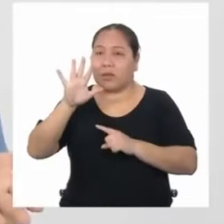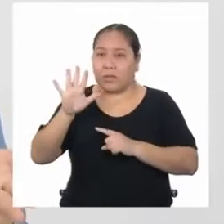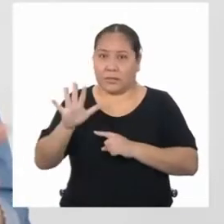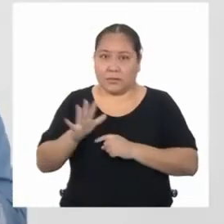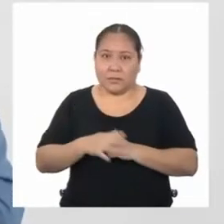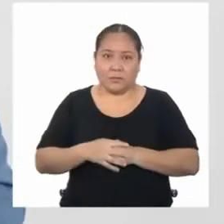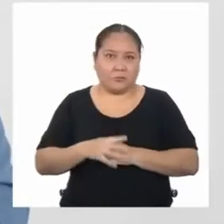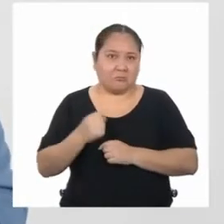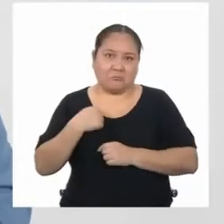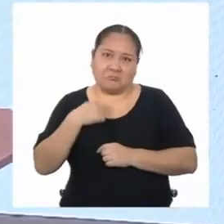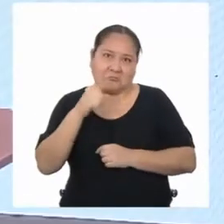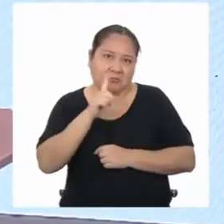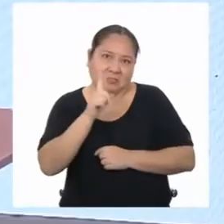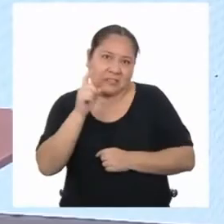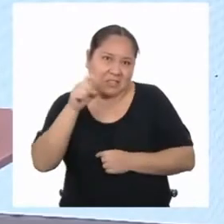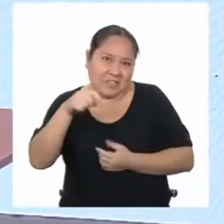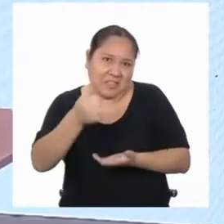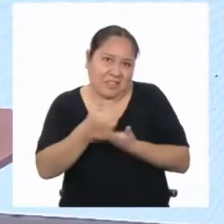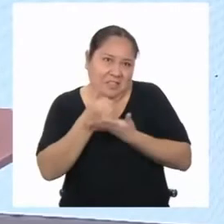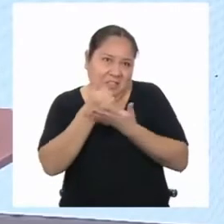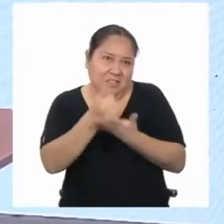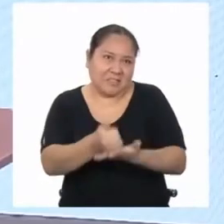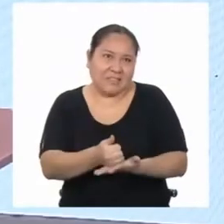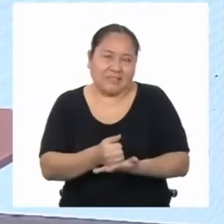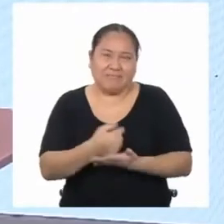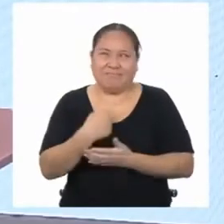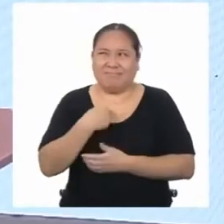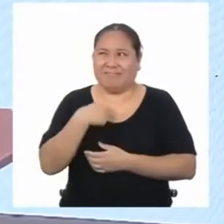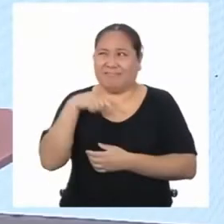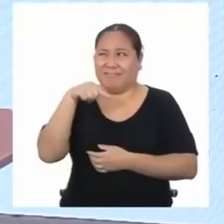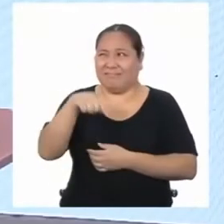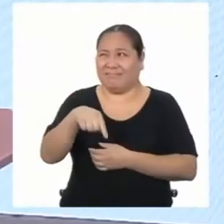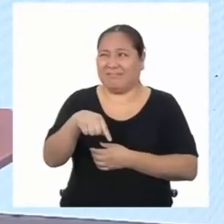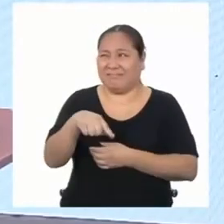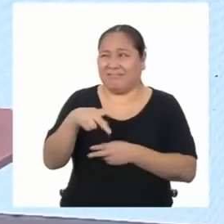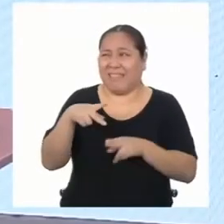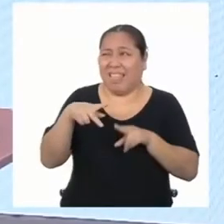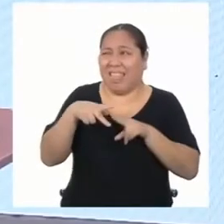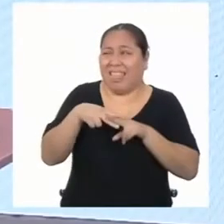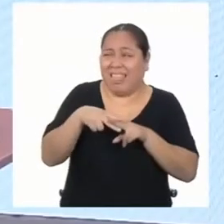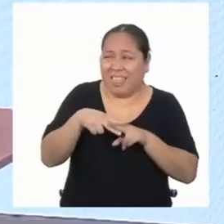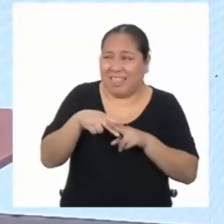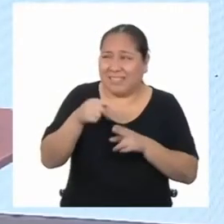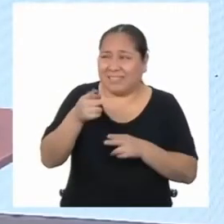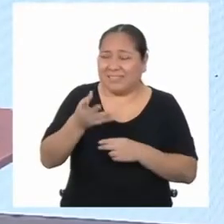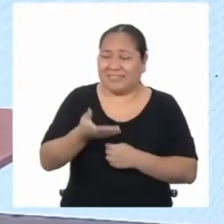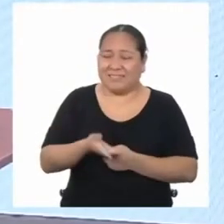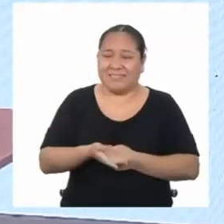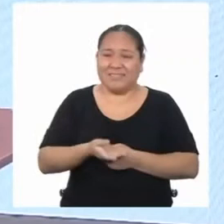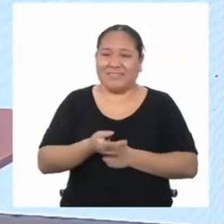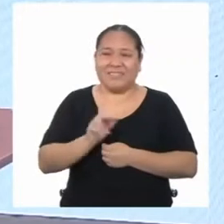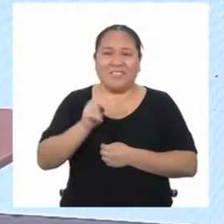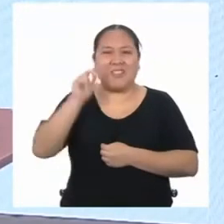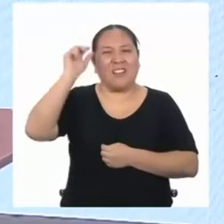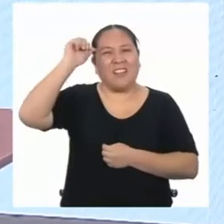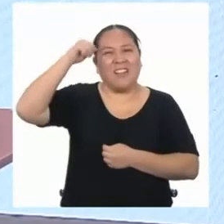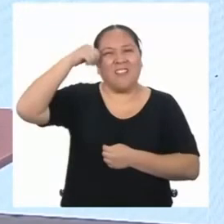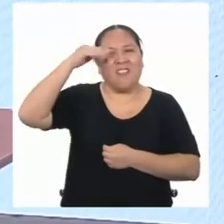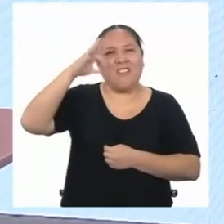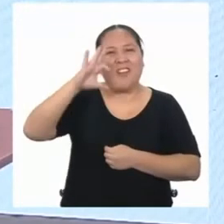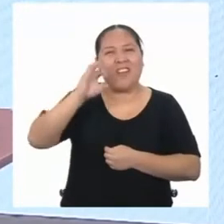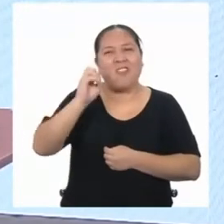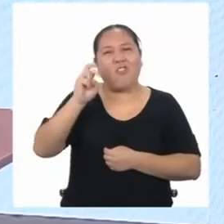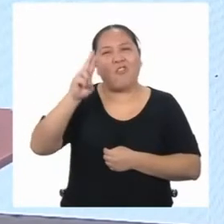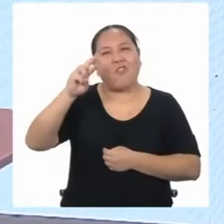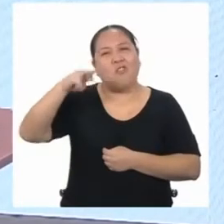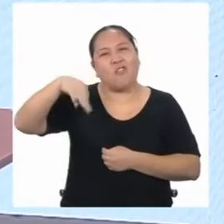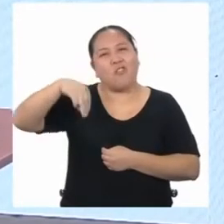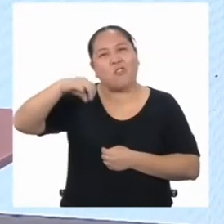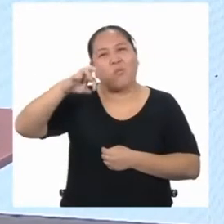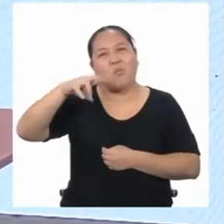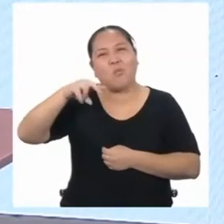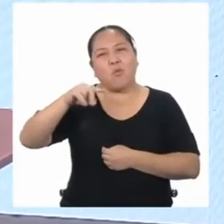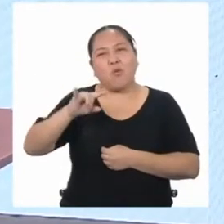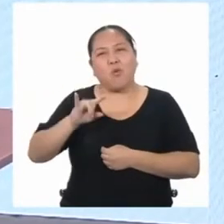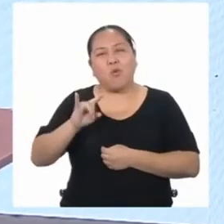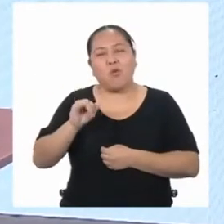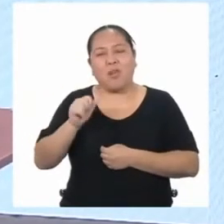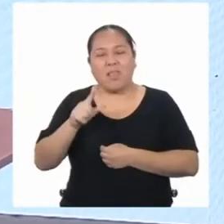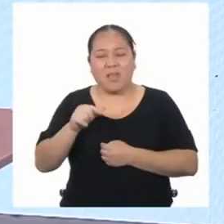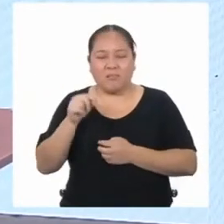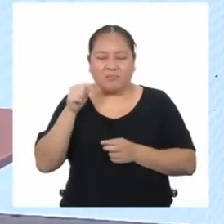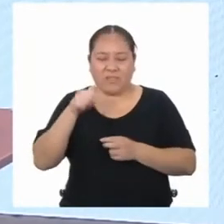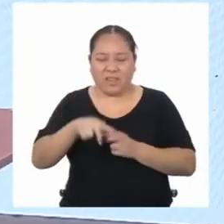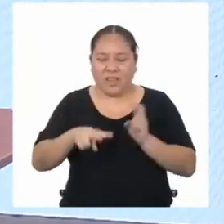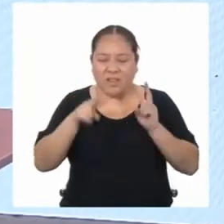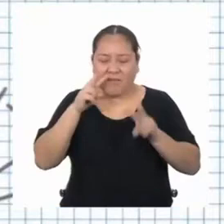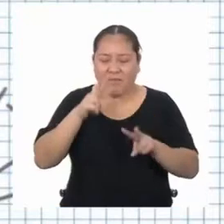No necesitaste ni ayuda. Es que me quedé atracada en ese punto, porque no recuerdo ni una fórmula para calcular el área de una figura como